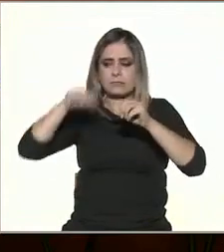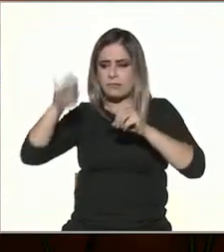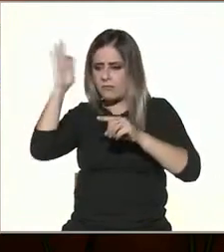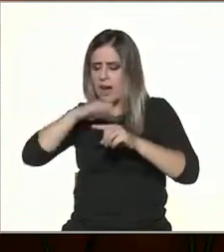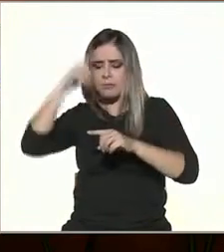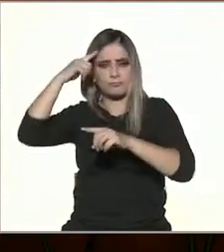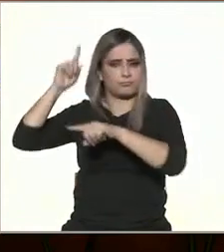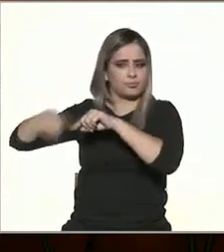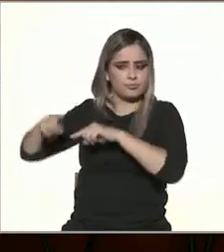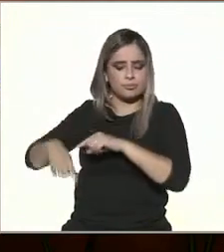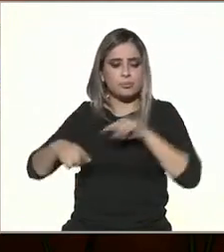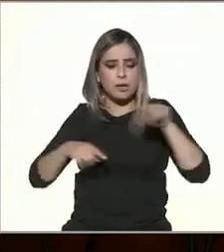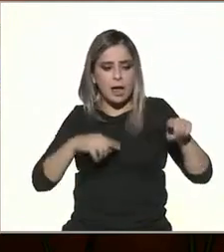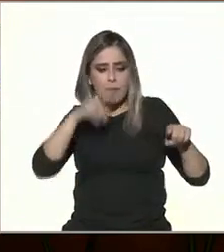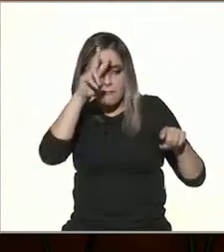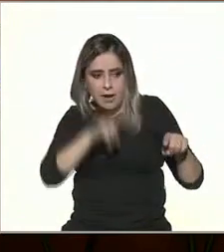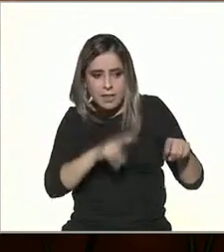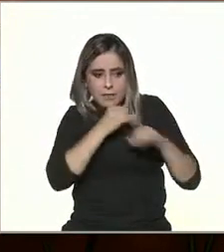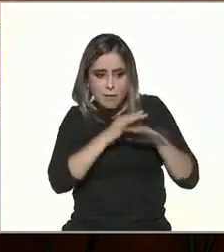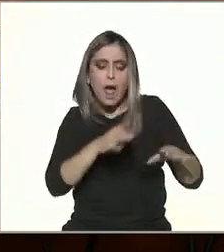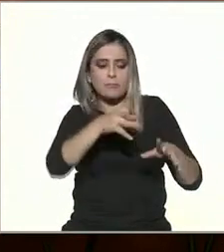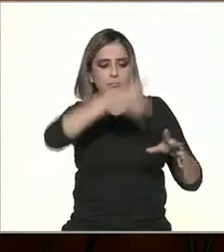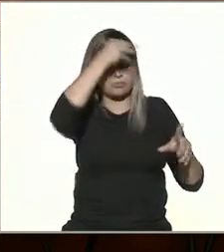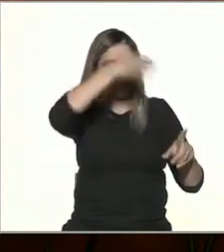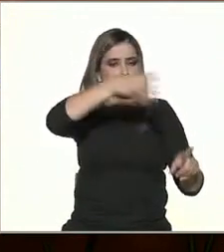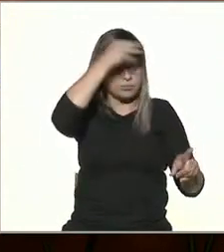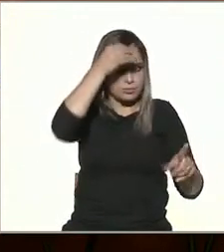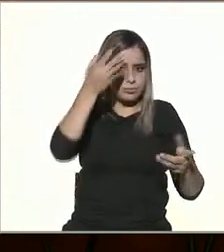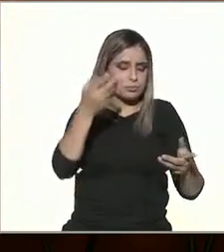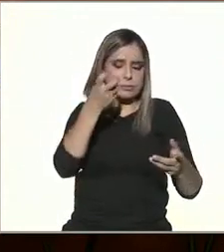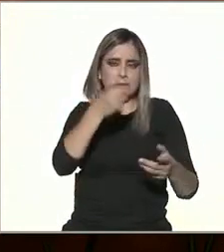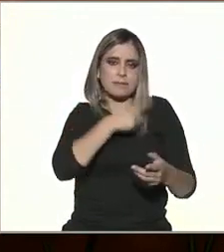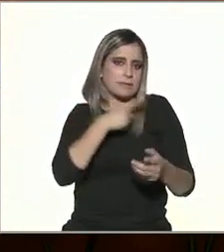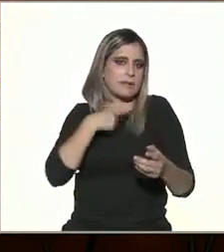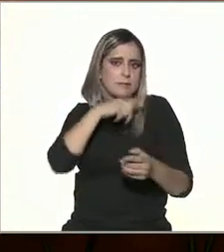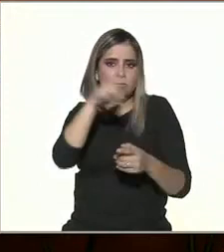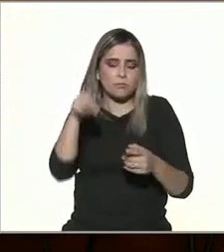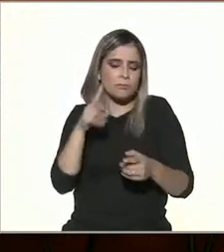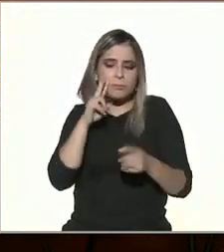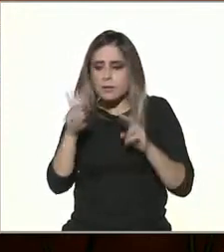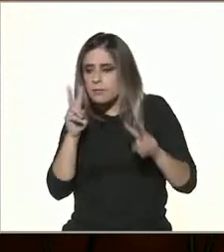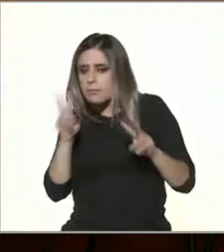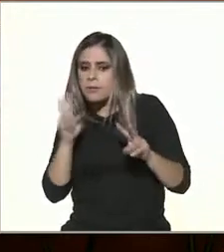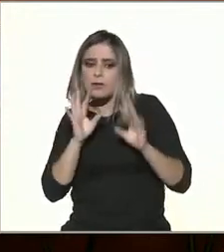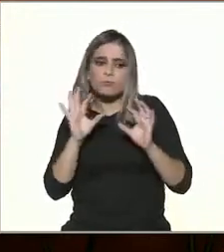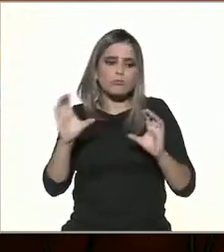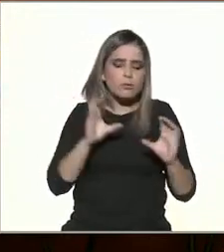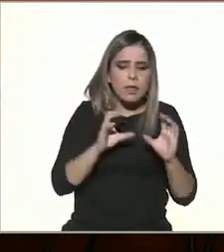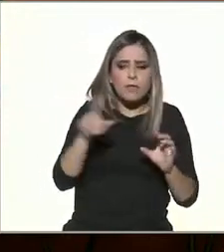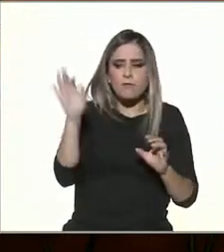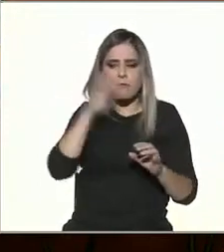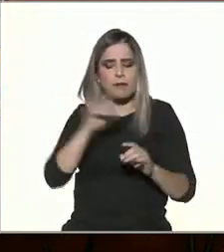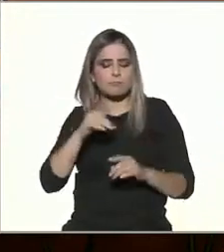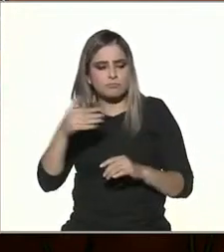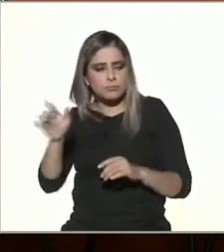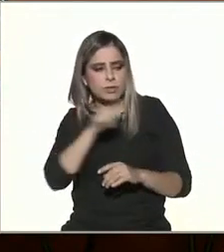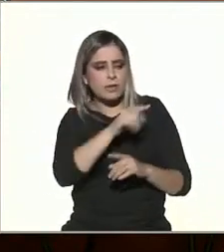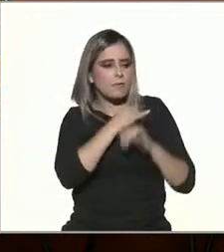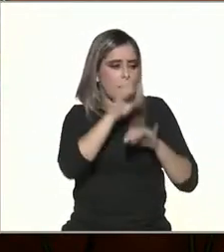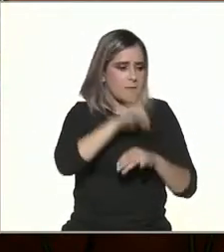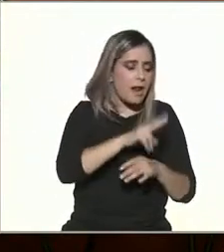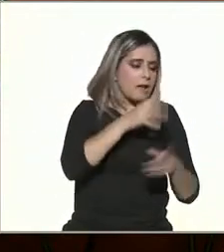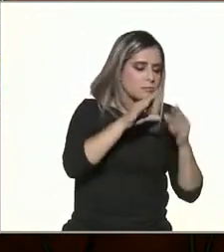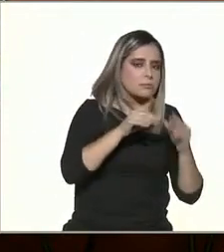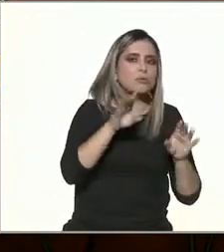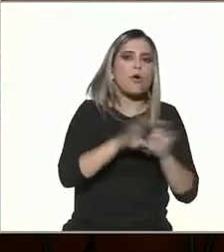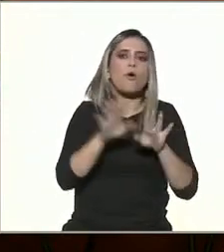también es como todo es cíclico, ¿no? Todo lo que sube, baja y se nivela marca una tendencia y sobre eso pues nos tenemos la